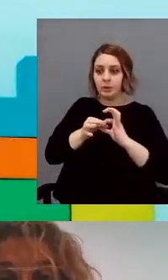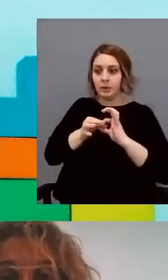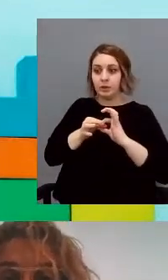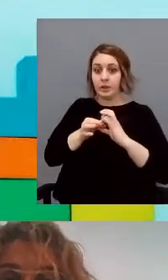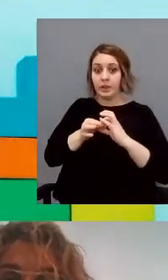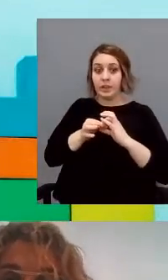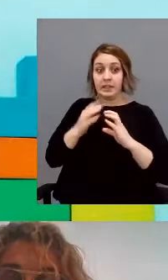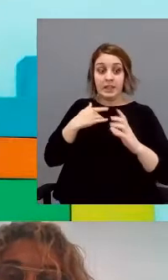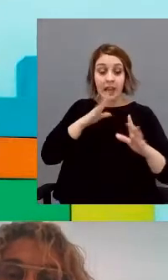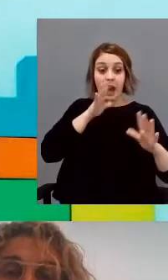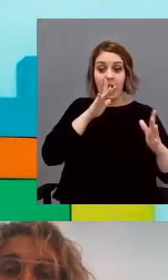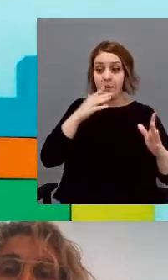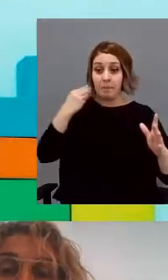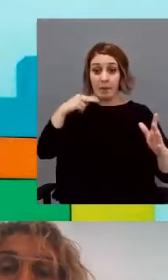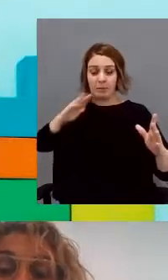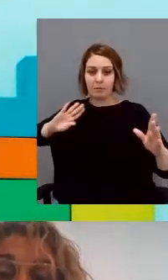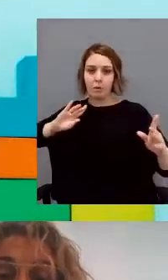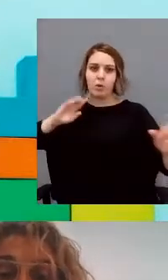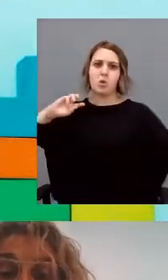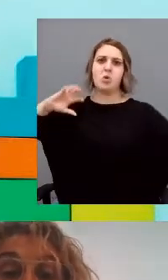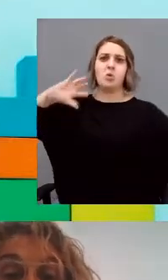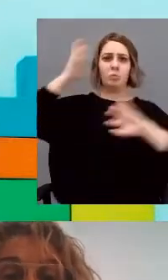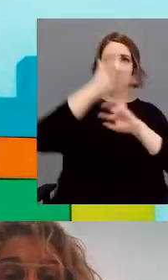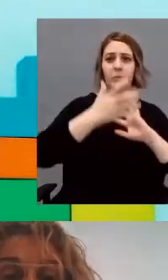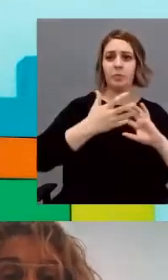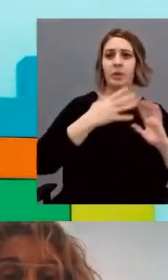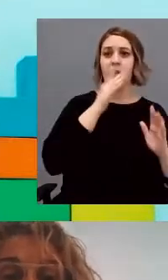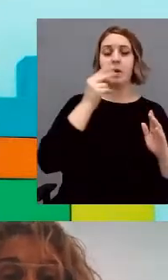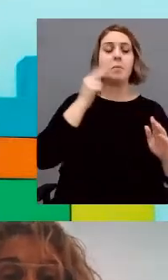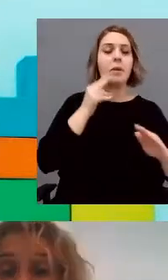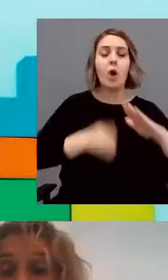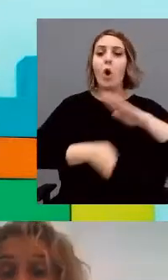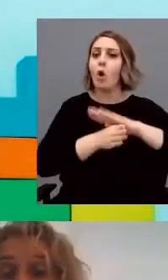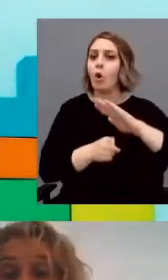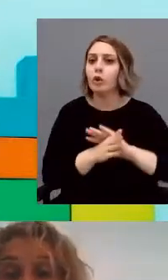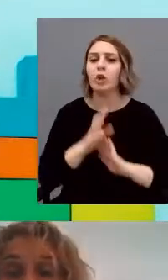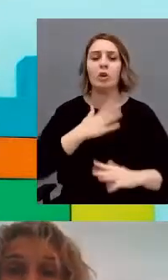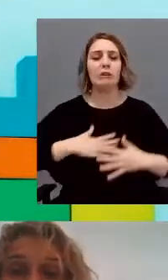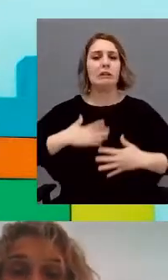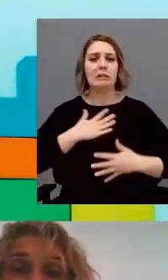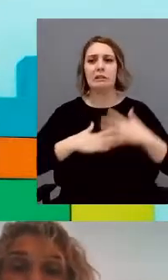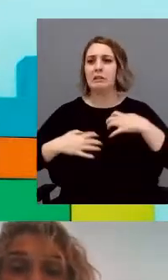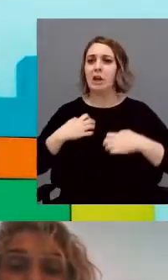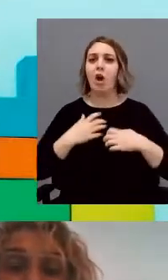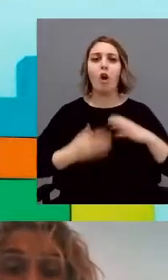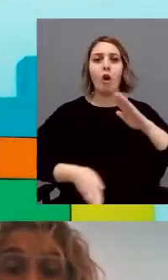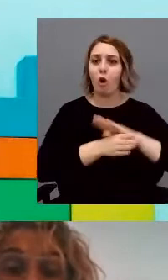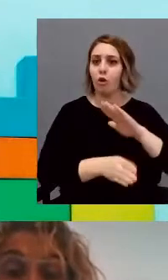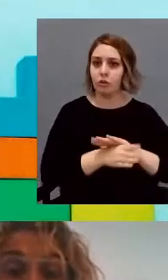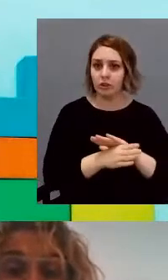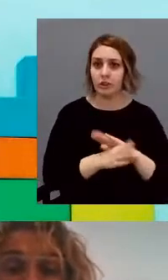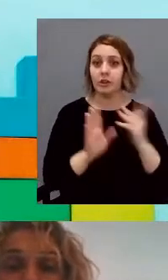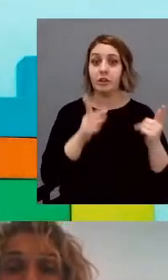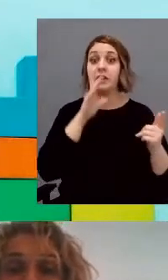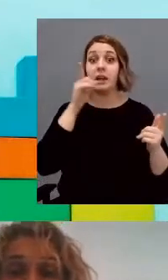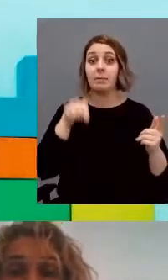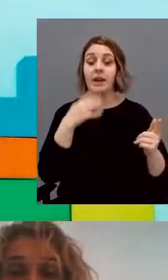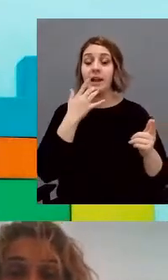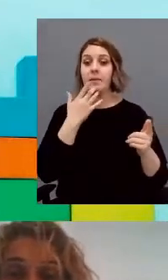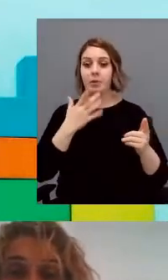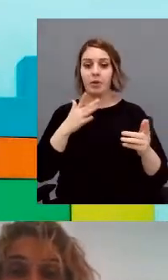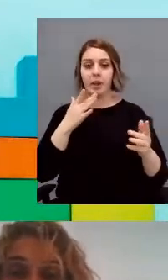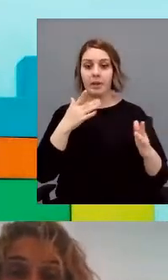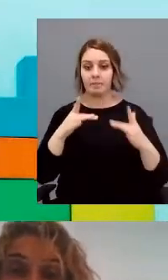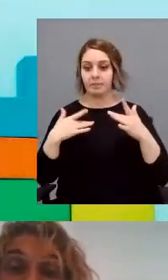como si fuera actual. Entonces, se produce un miedo sostenido, un malestar sostenido. Luego, además, la falta de regulación